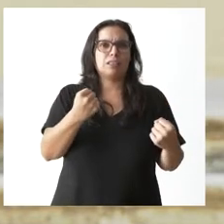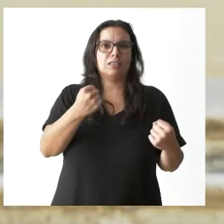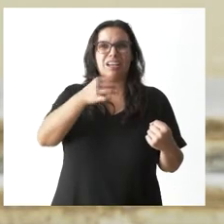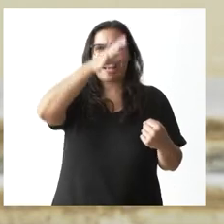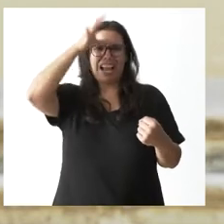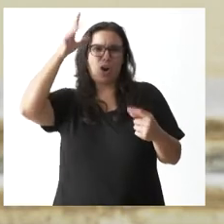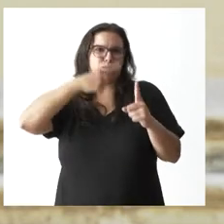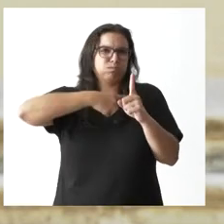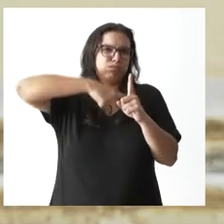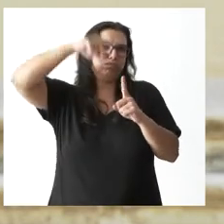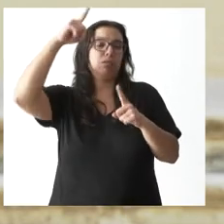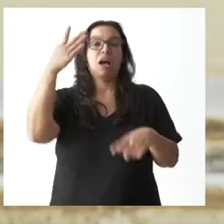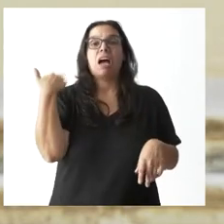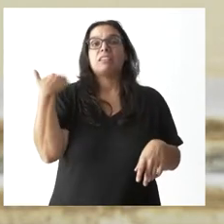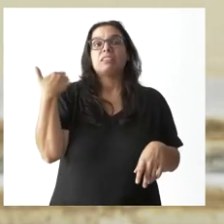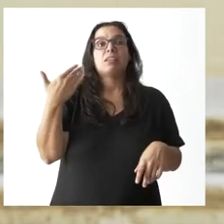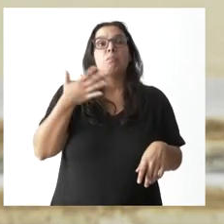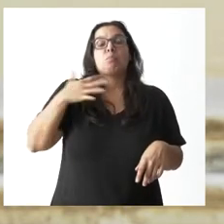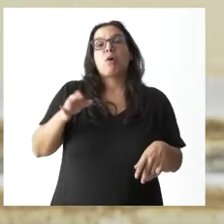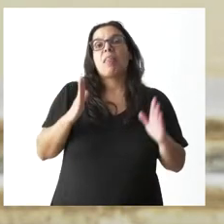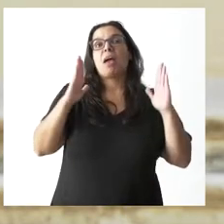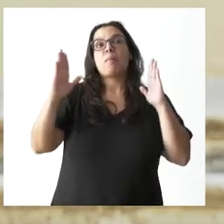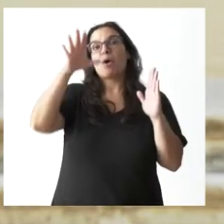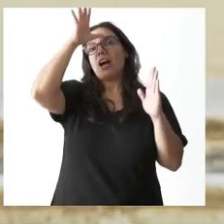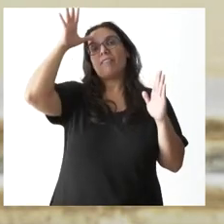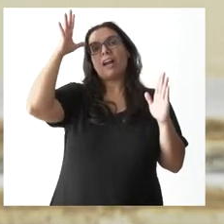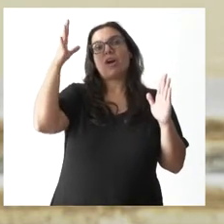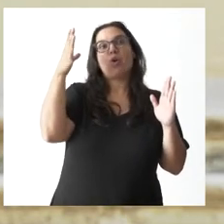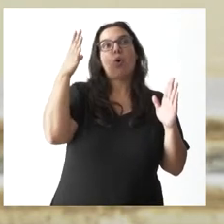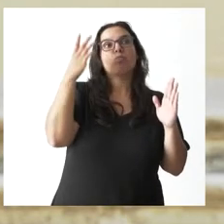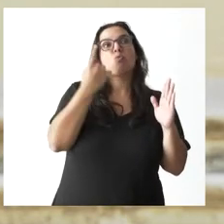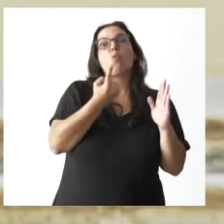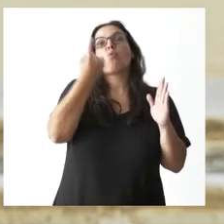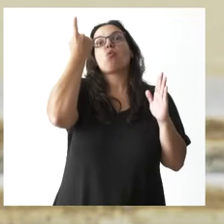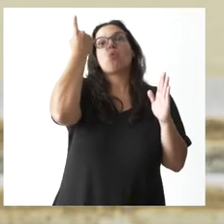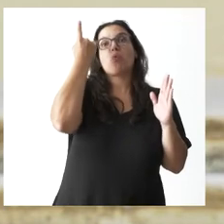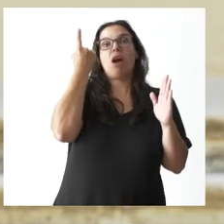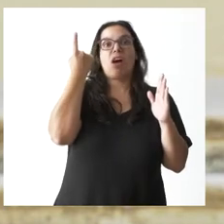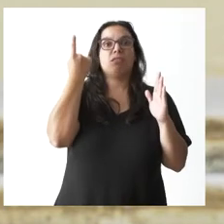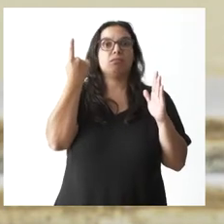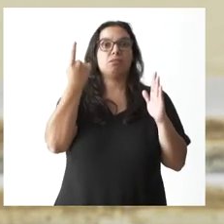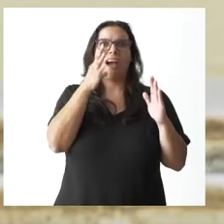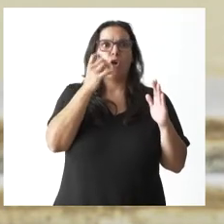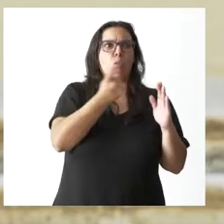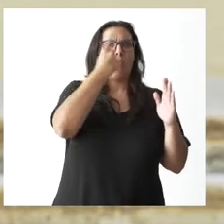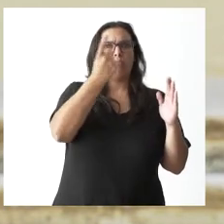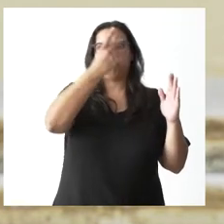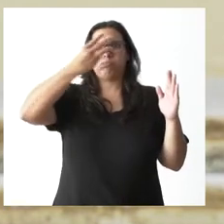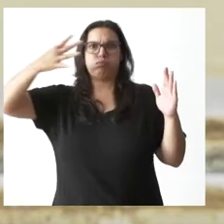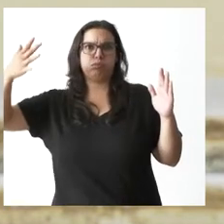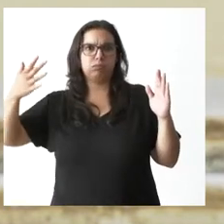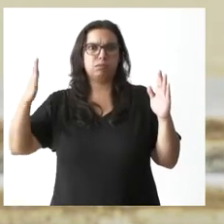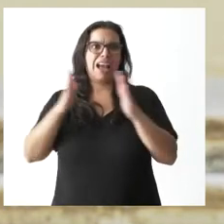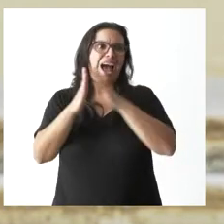antes, pues, solía haber una en la temporada central del verano, ahora son varias, empiezan